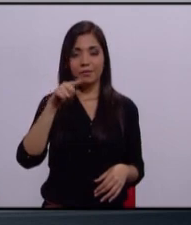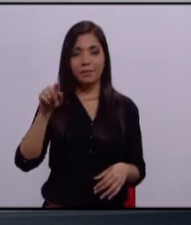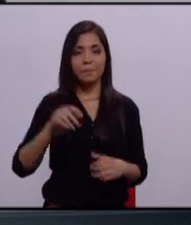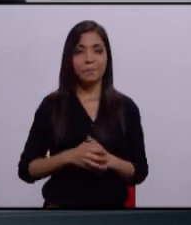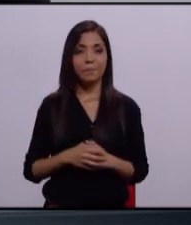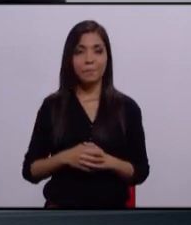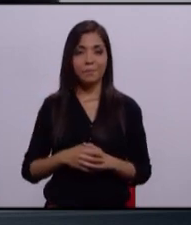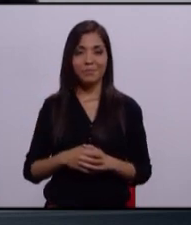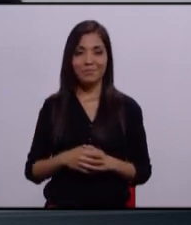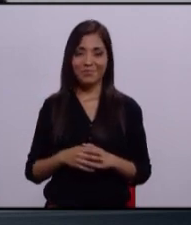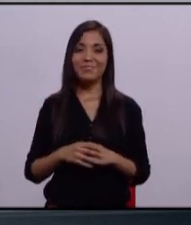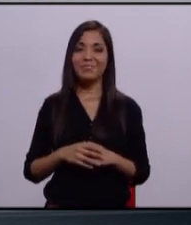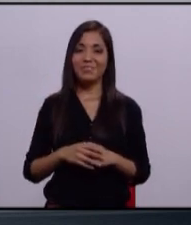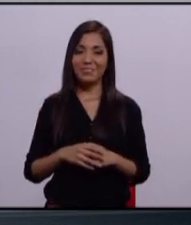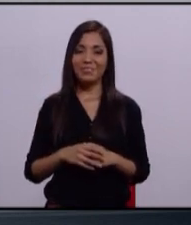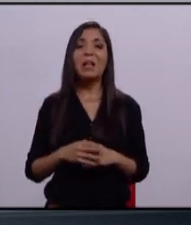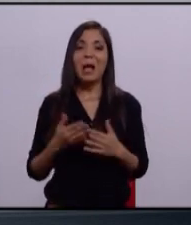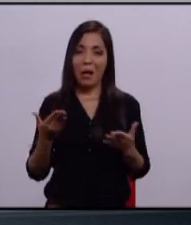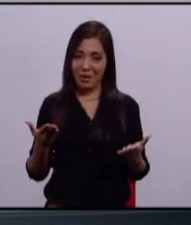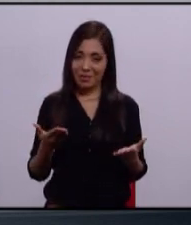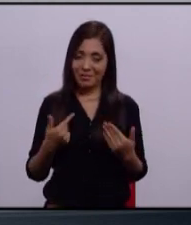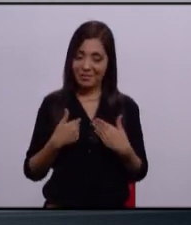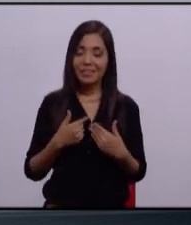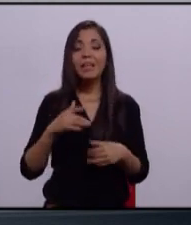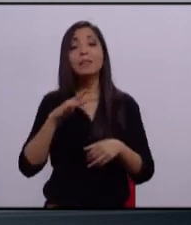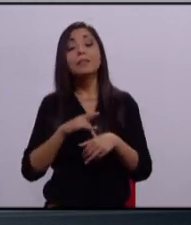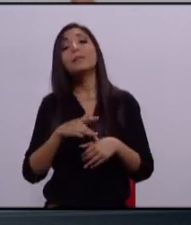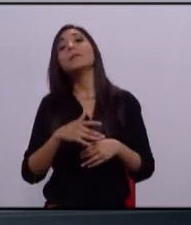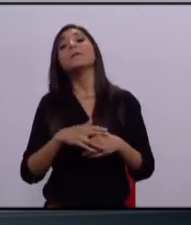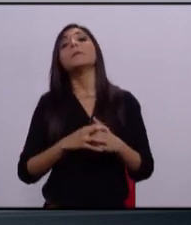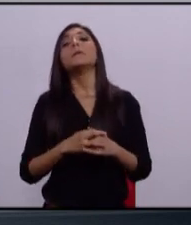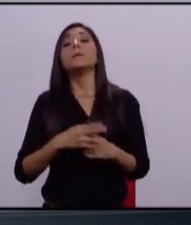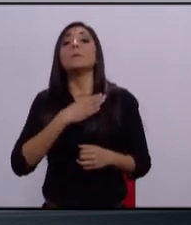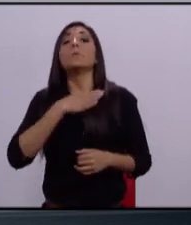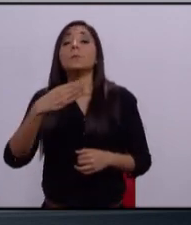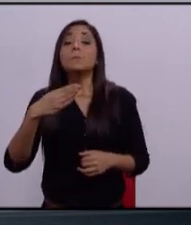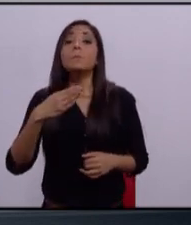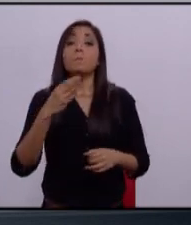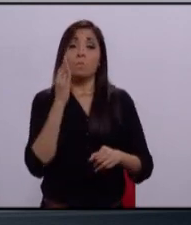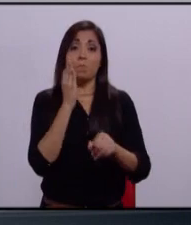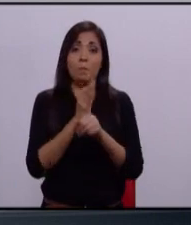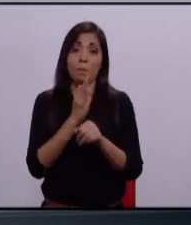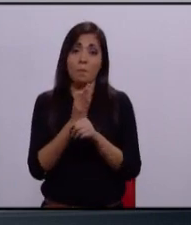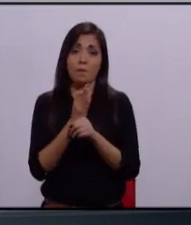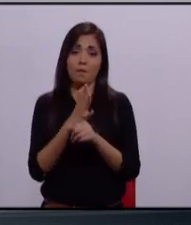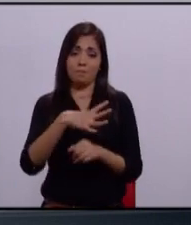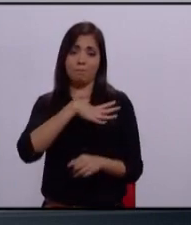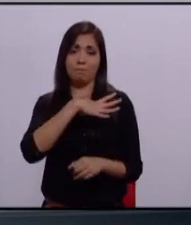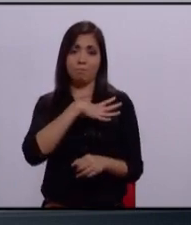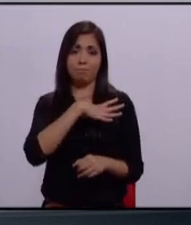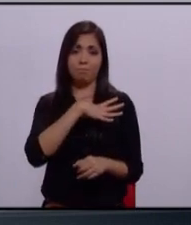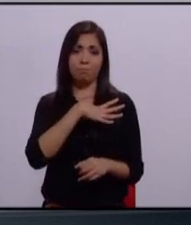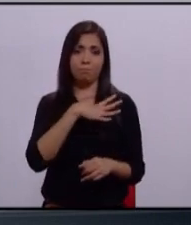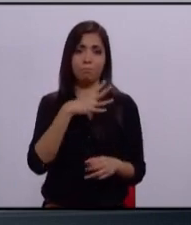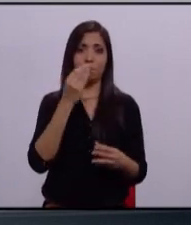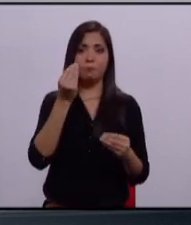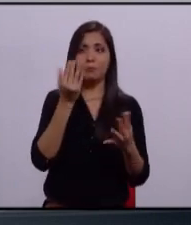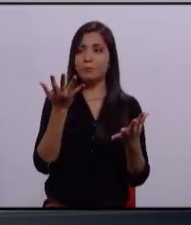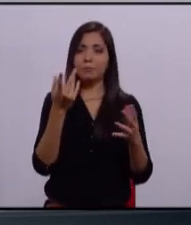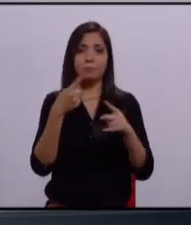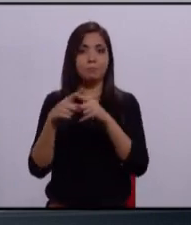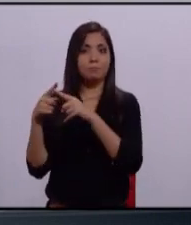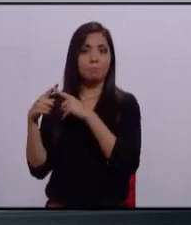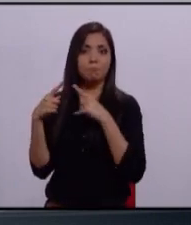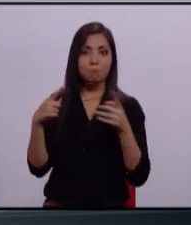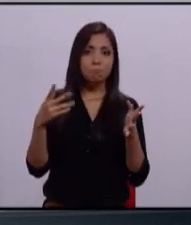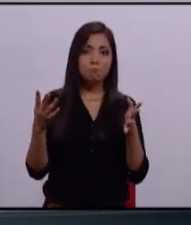¿Ahora sí? Muy bien. Bueno, pues aquí tenemos varias disyuntivas. Primero, antes